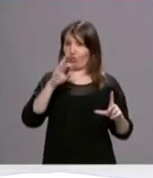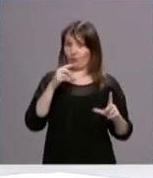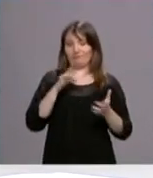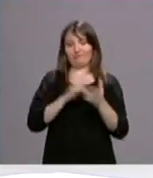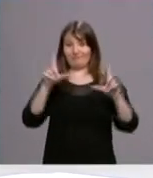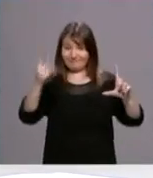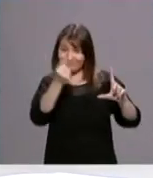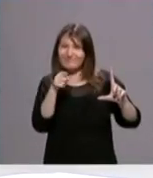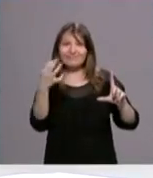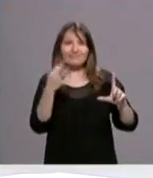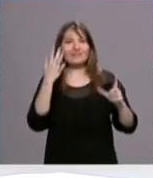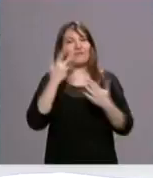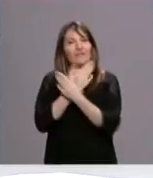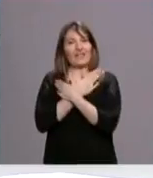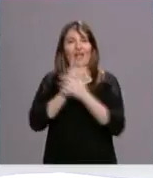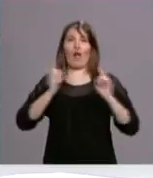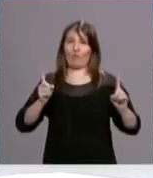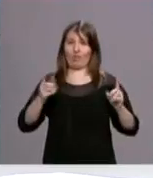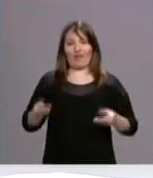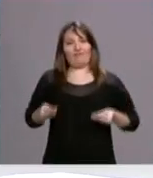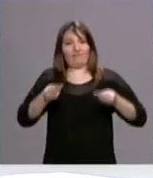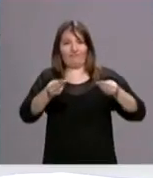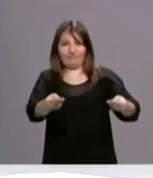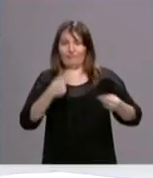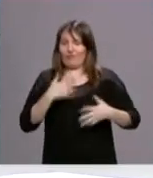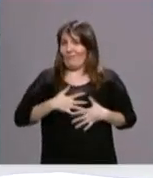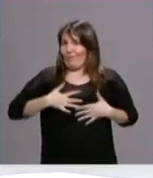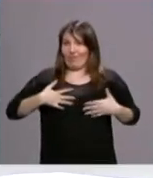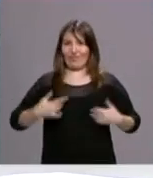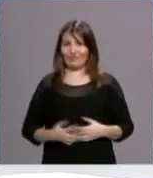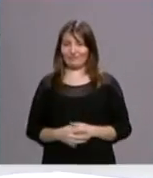Virgen de la Almudena que el propio autor entregó muy emocionado.